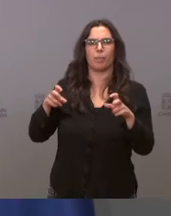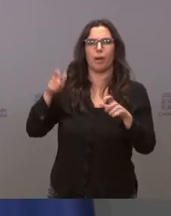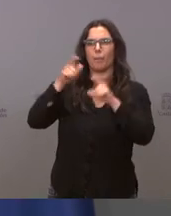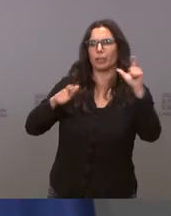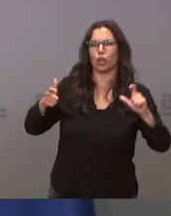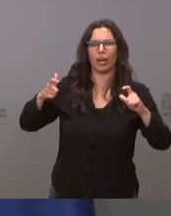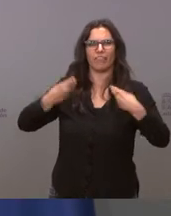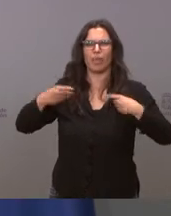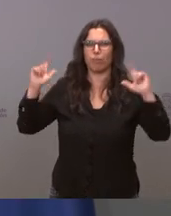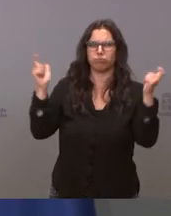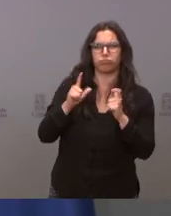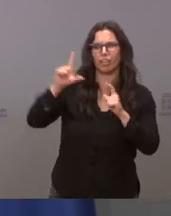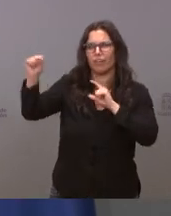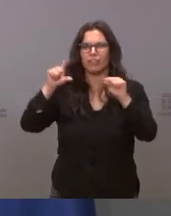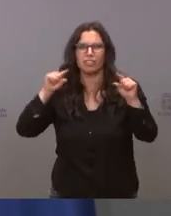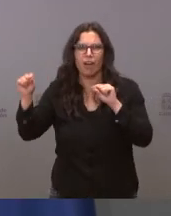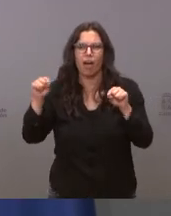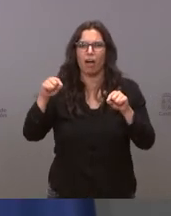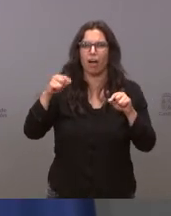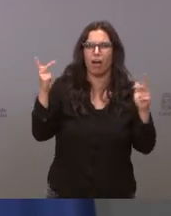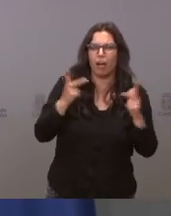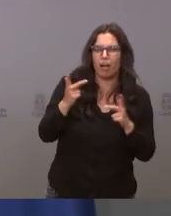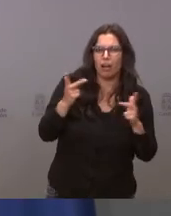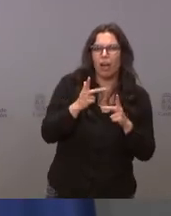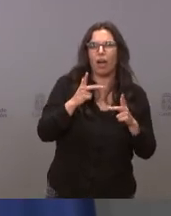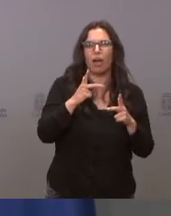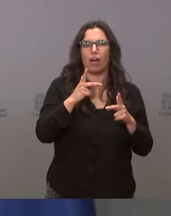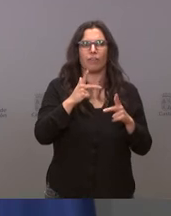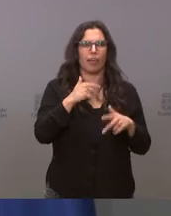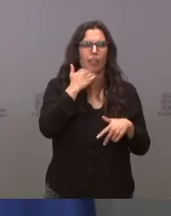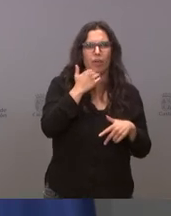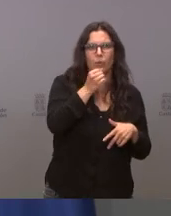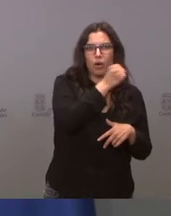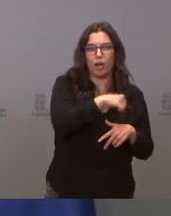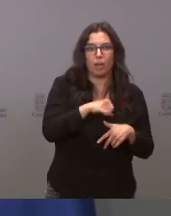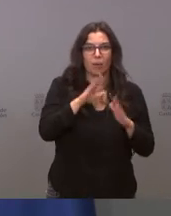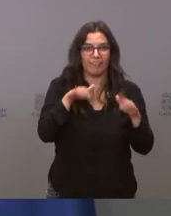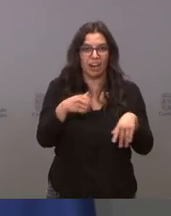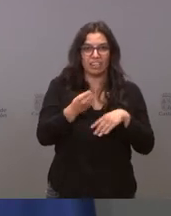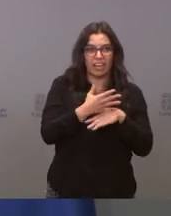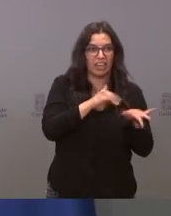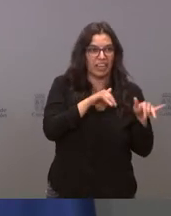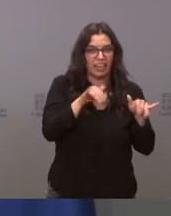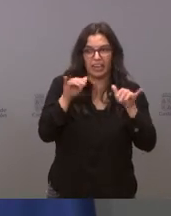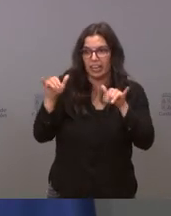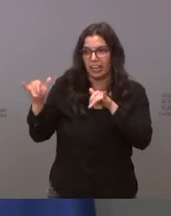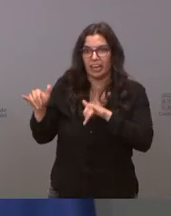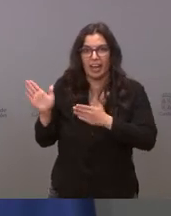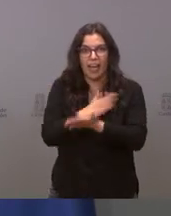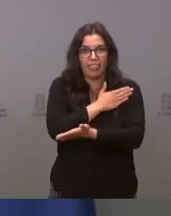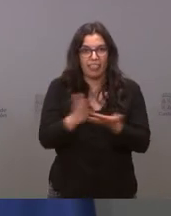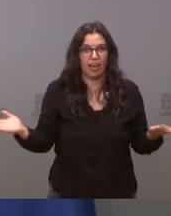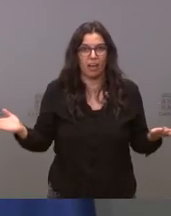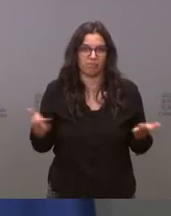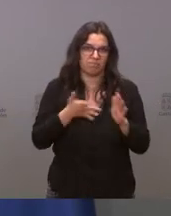vehemente sobre la despoblación en Zamora y ni Montelarreina ni tren ni nada es una absoluta